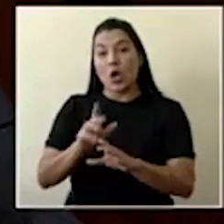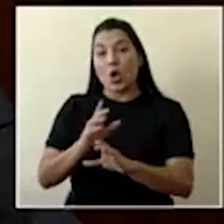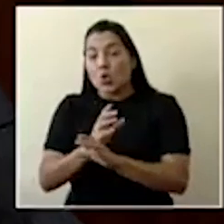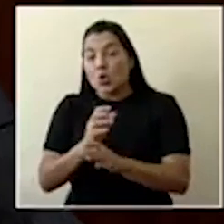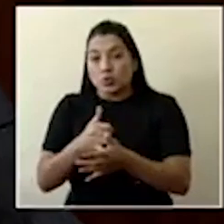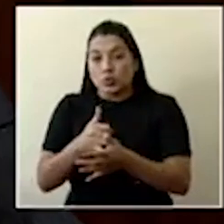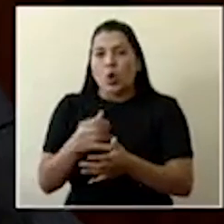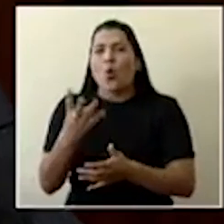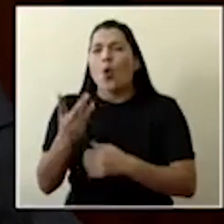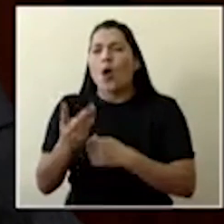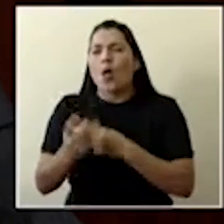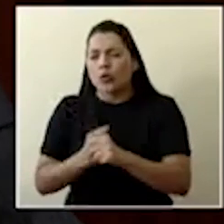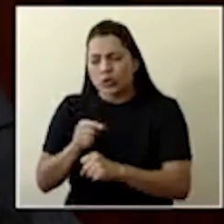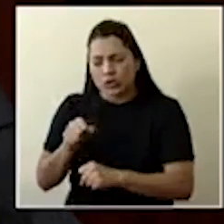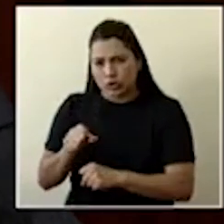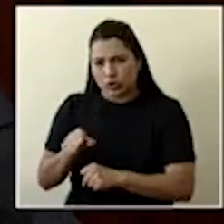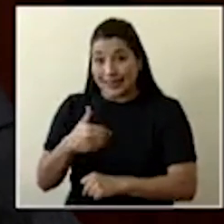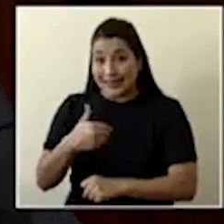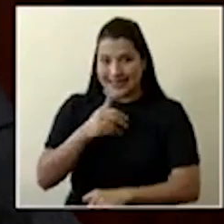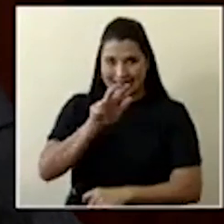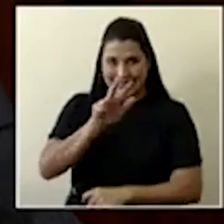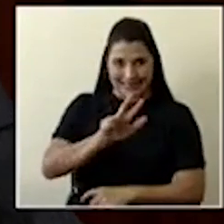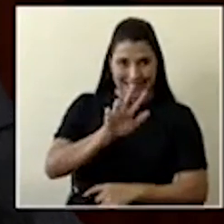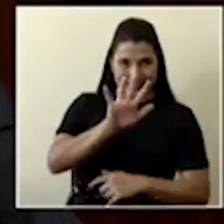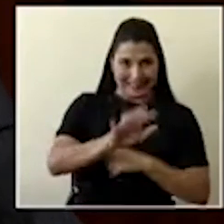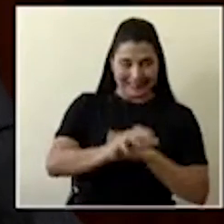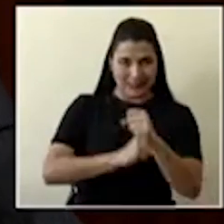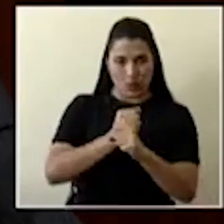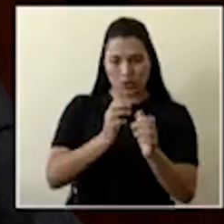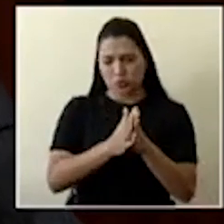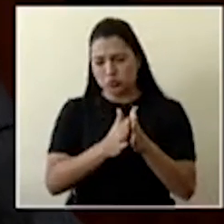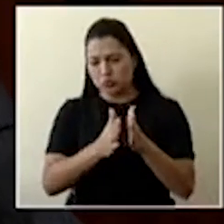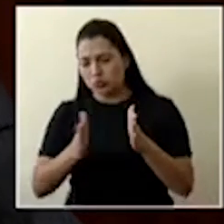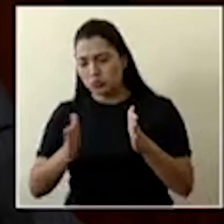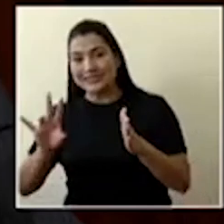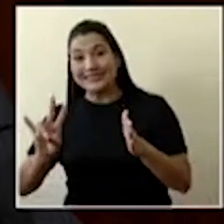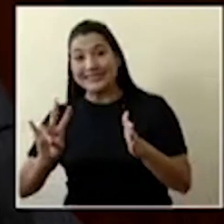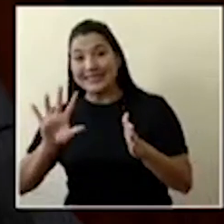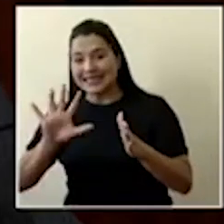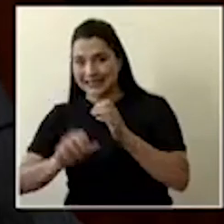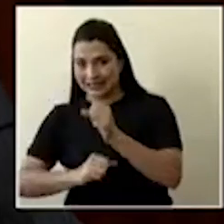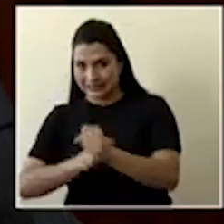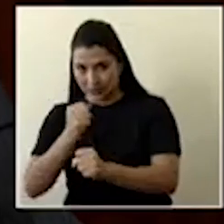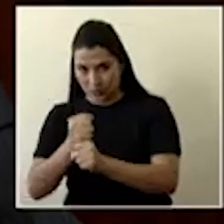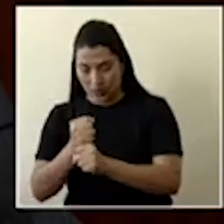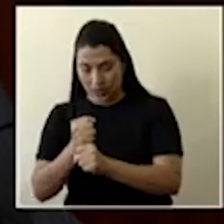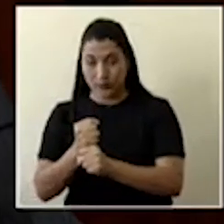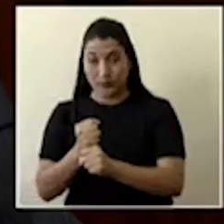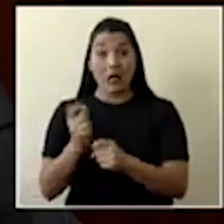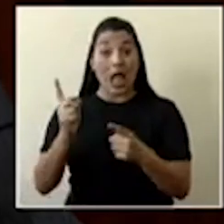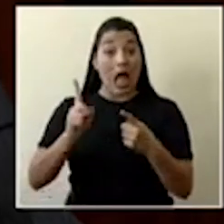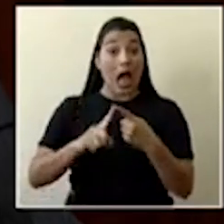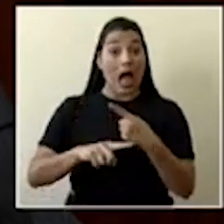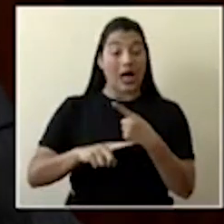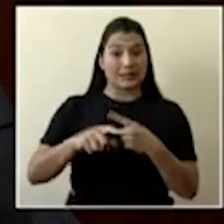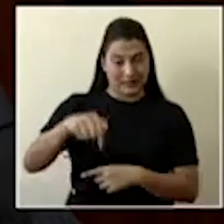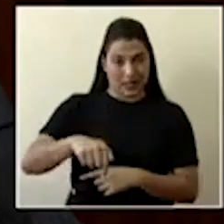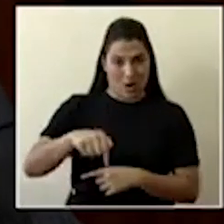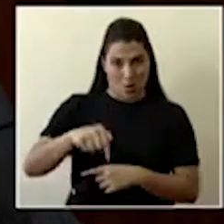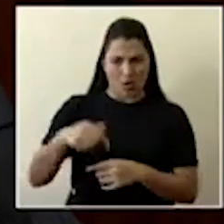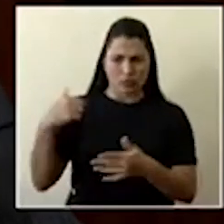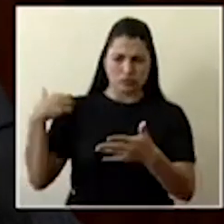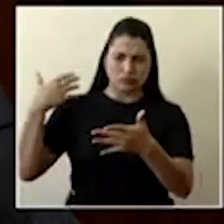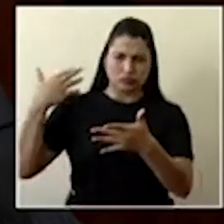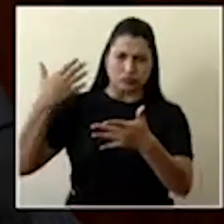de edad que va desde los 35 años hasta los 75 años. Al día de hoy se han procesado un